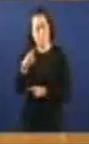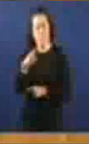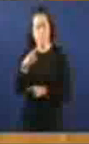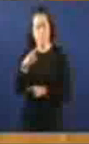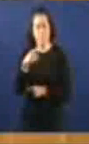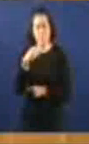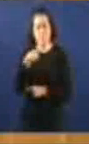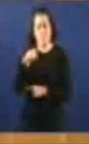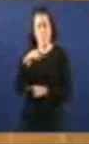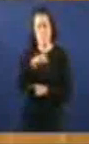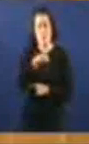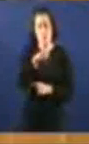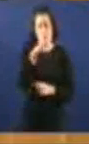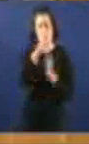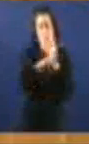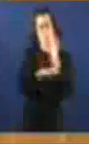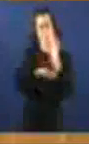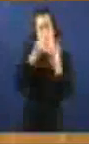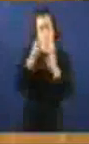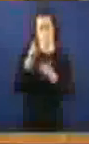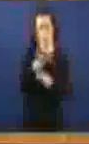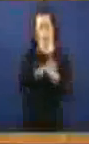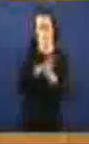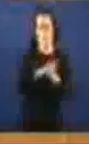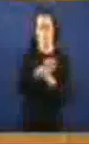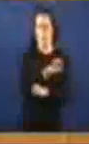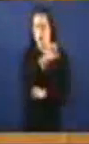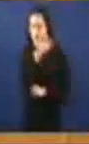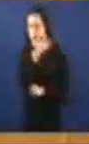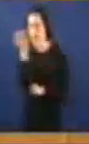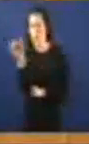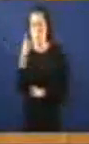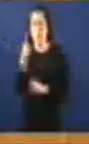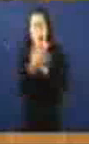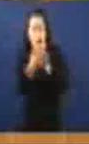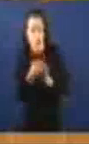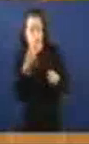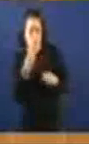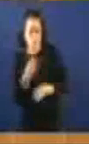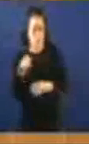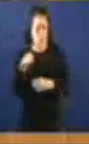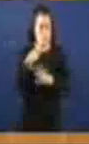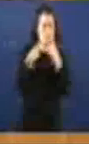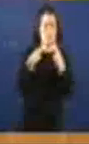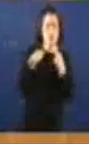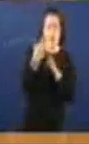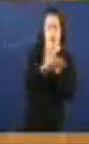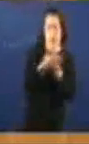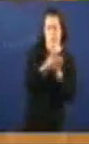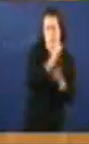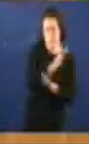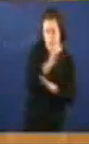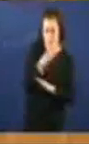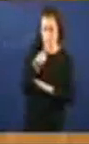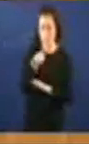aquí As normas de ámbito europeo Sempre de Europa se fala moi ben Hai deputados do BP que venen aquí a falar moito